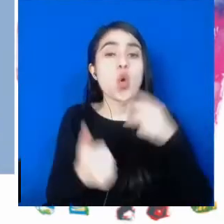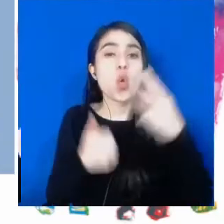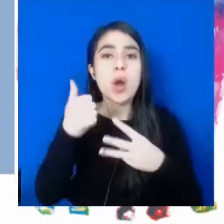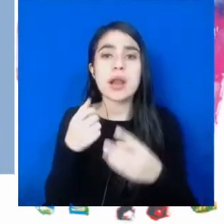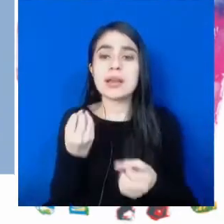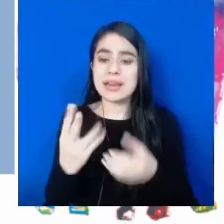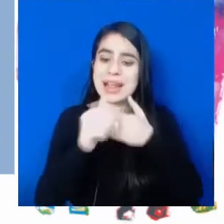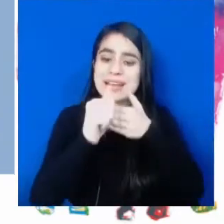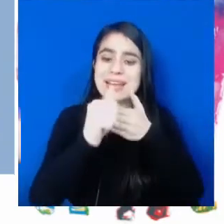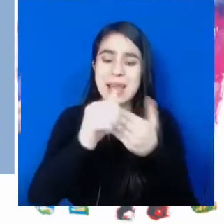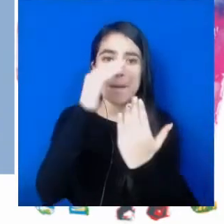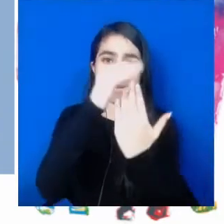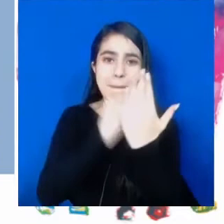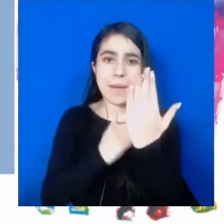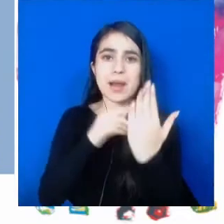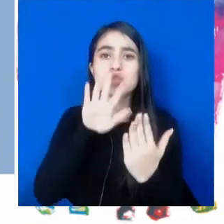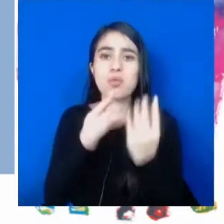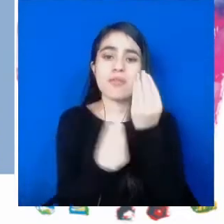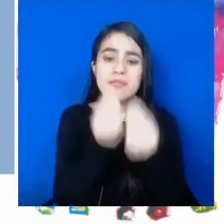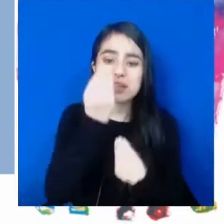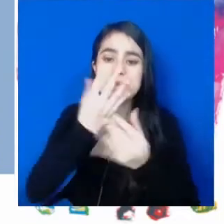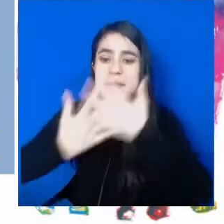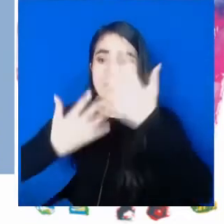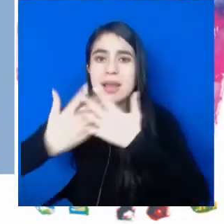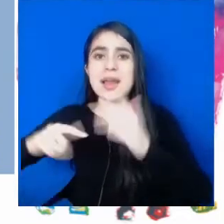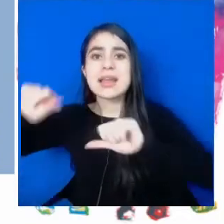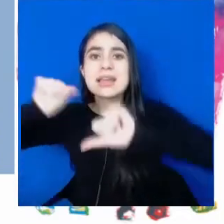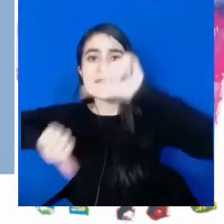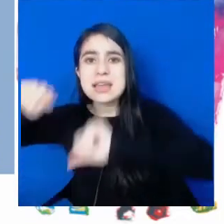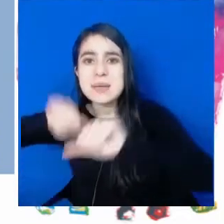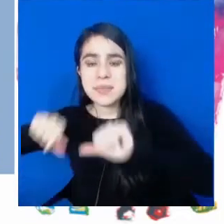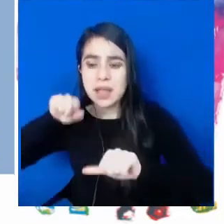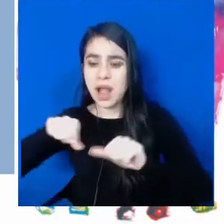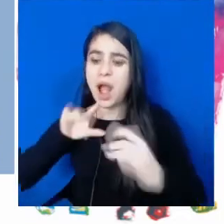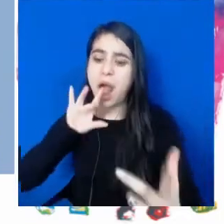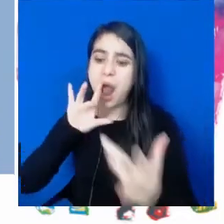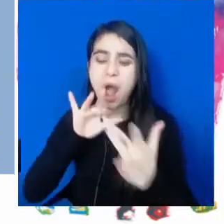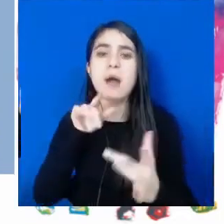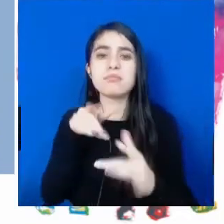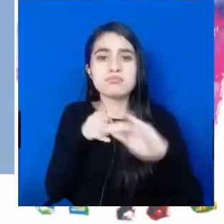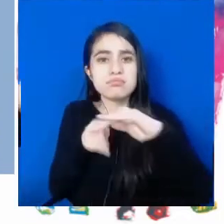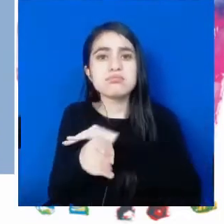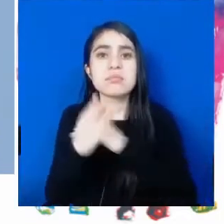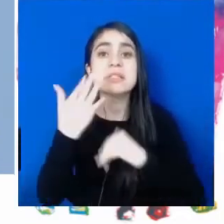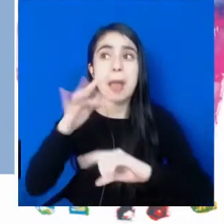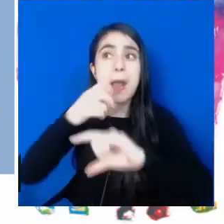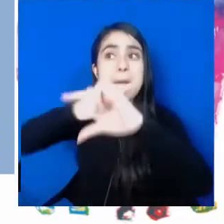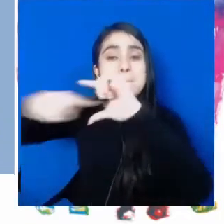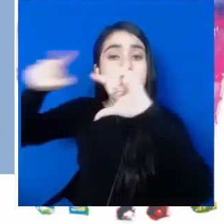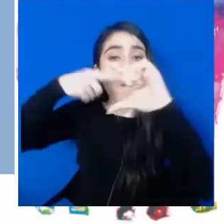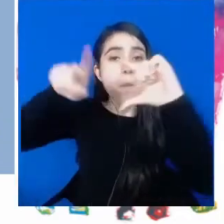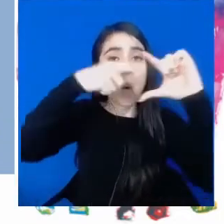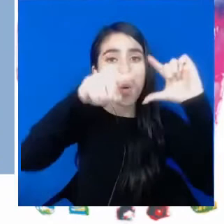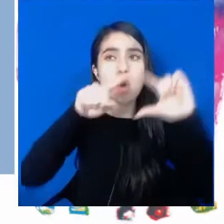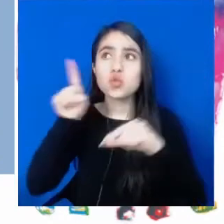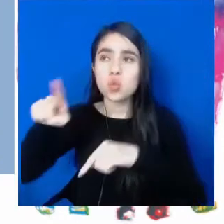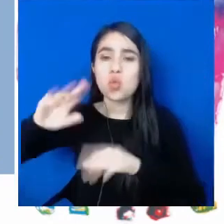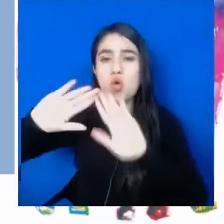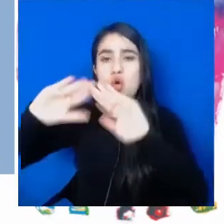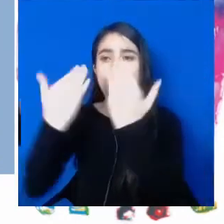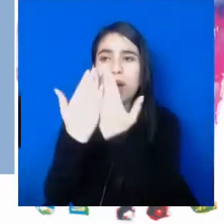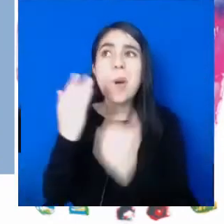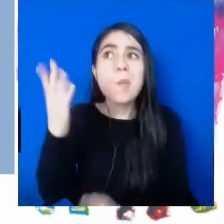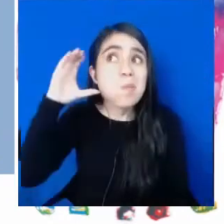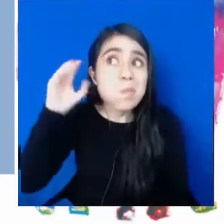Creamos 30 guías de físicas, matemáticas y química accesibles que se las enviamos a